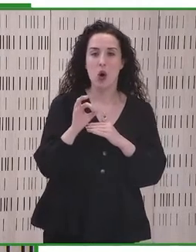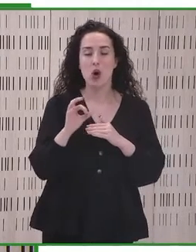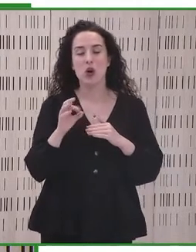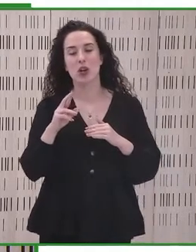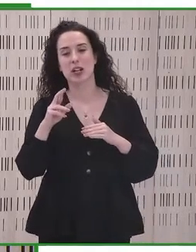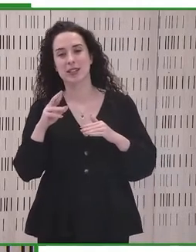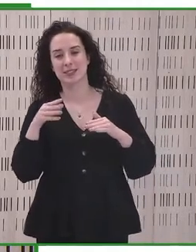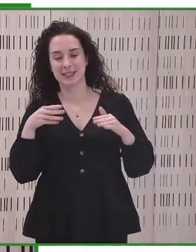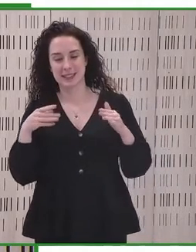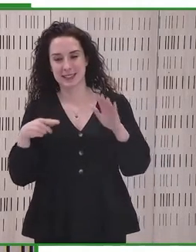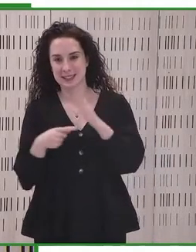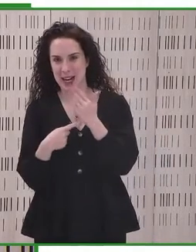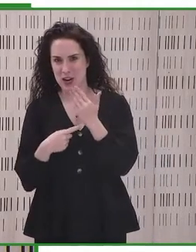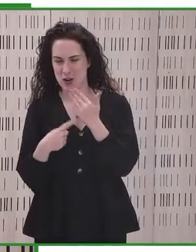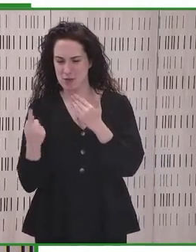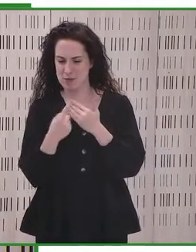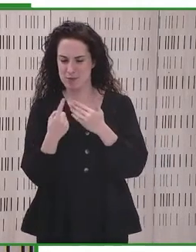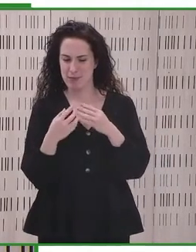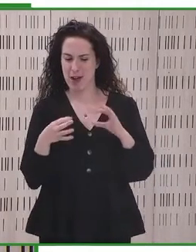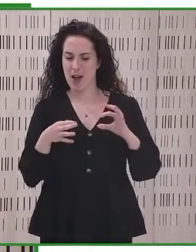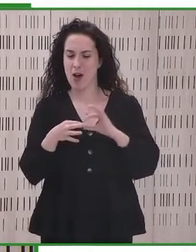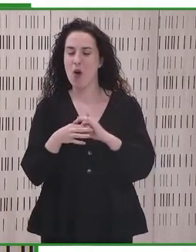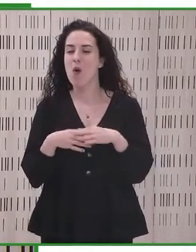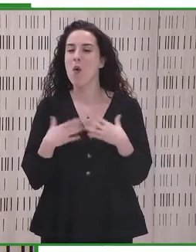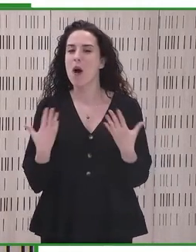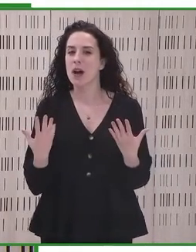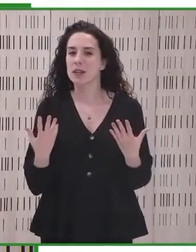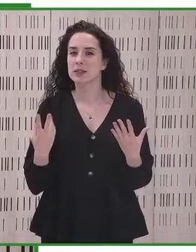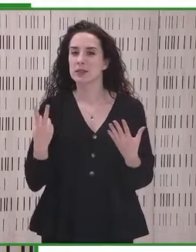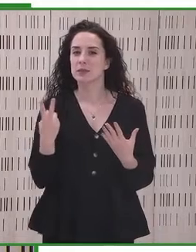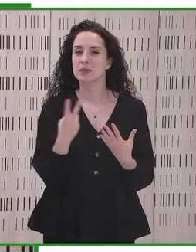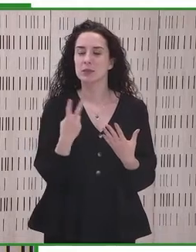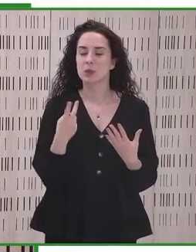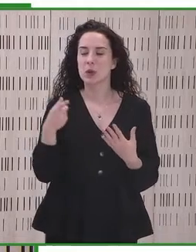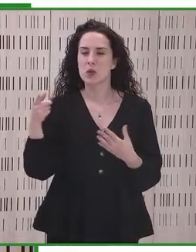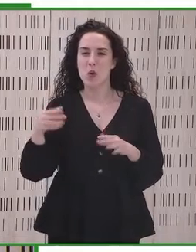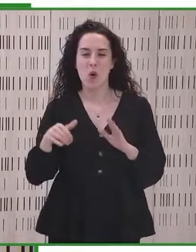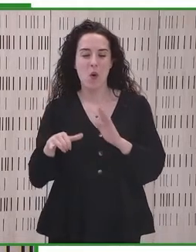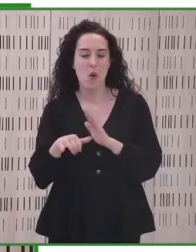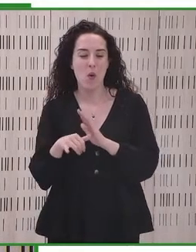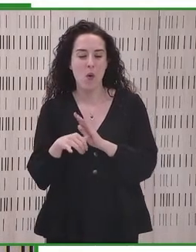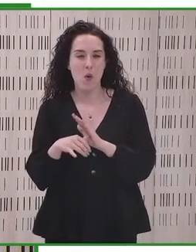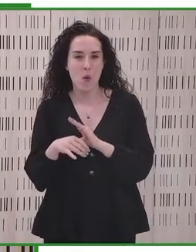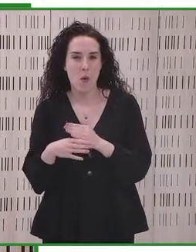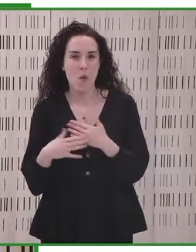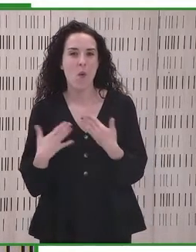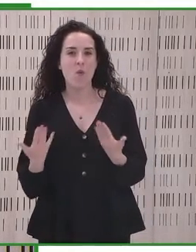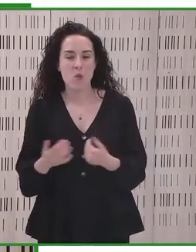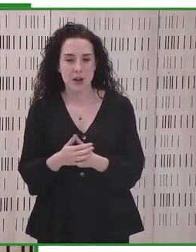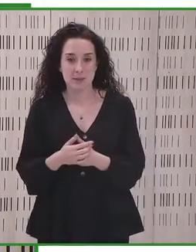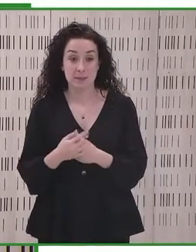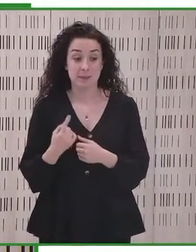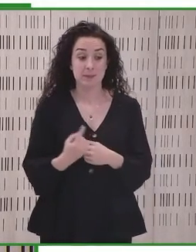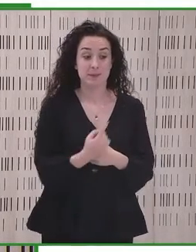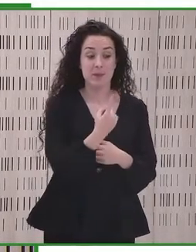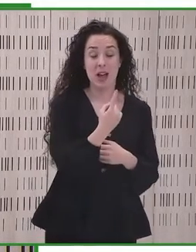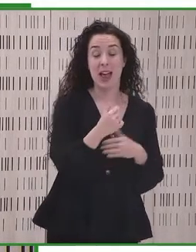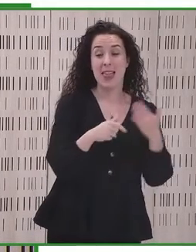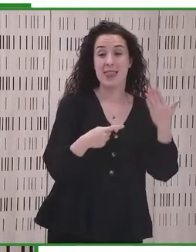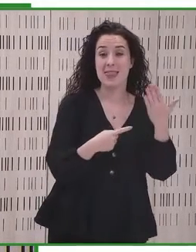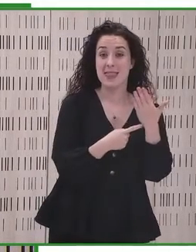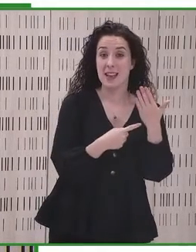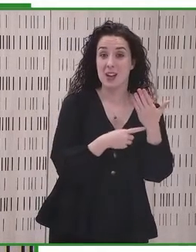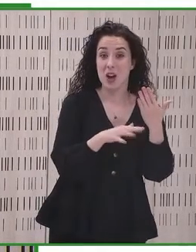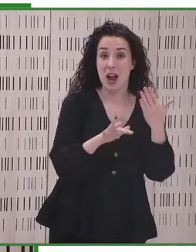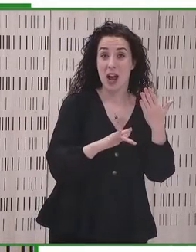sobre la accesibilidad y la tecnología. Hay dos opiniones y me gustaría que comentaras la que sea más cerca. Una es la